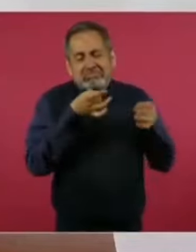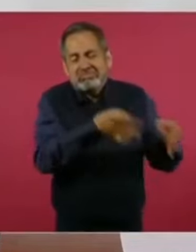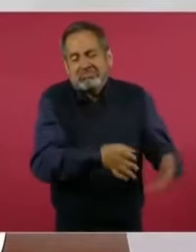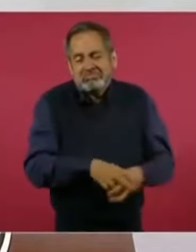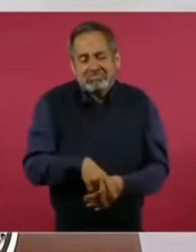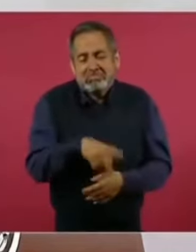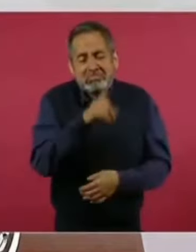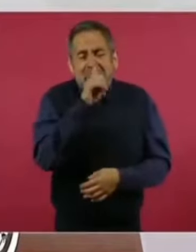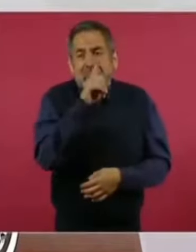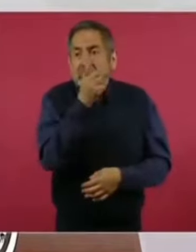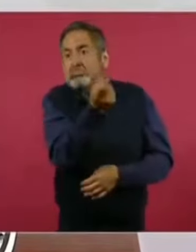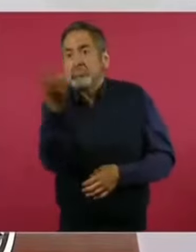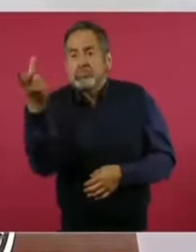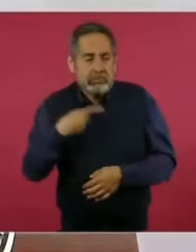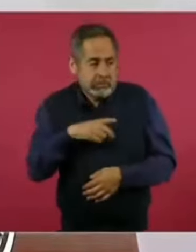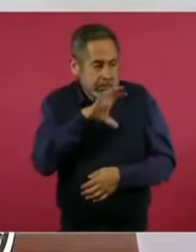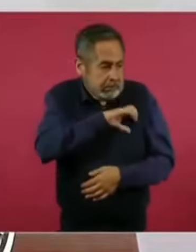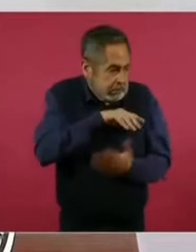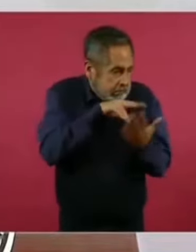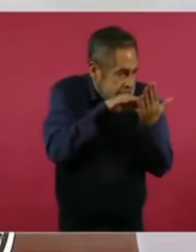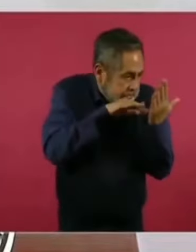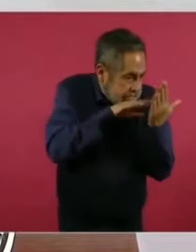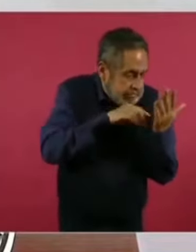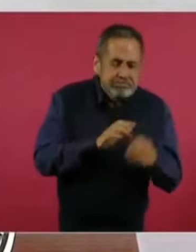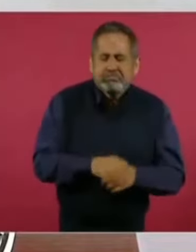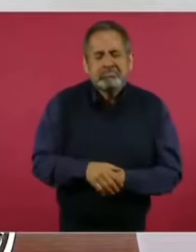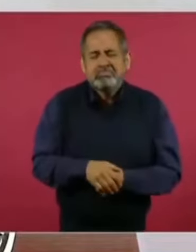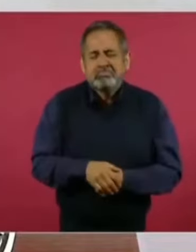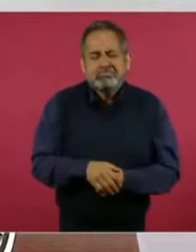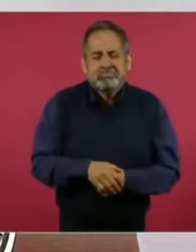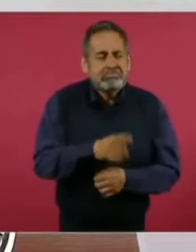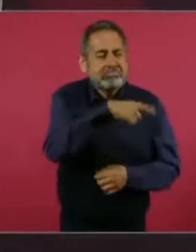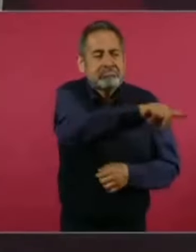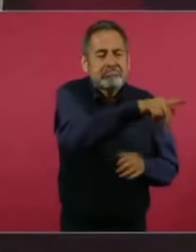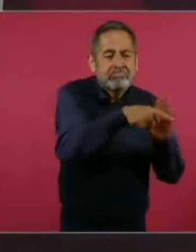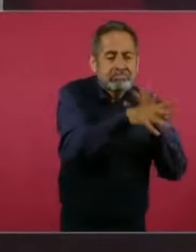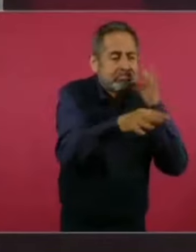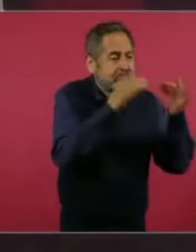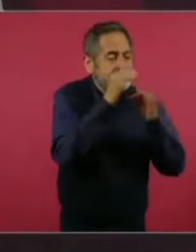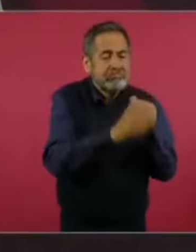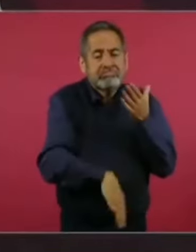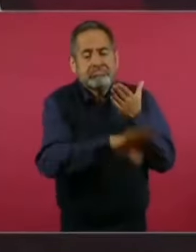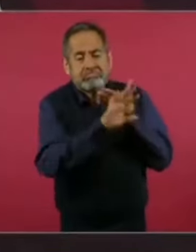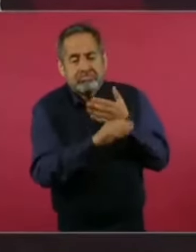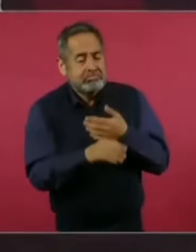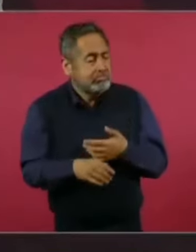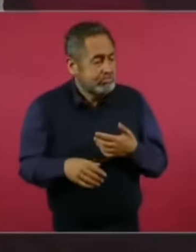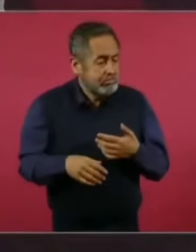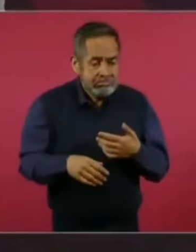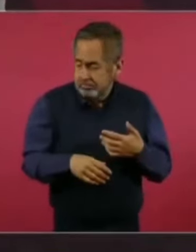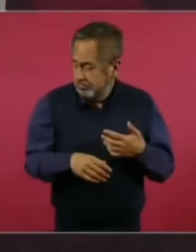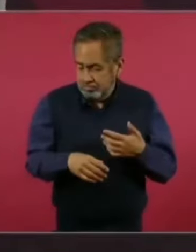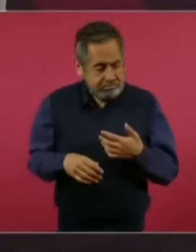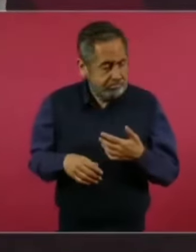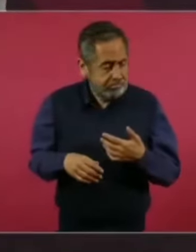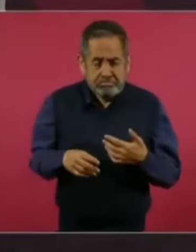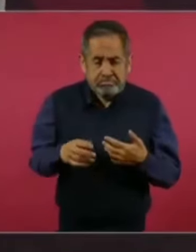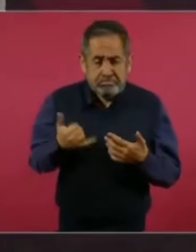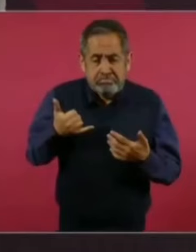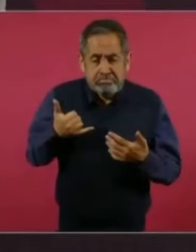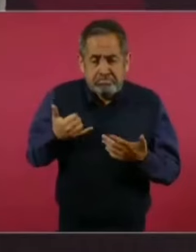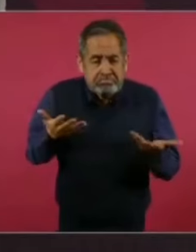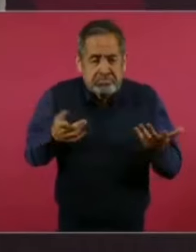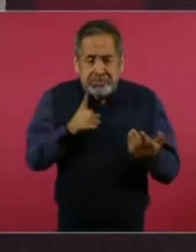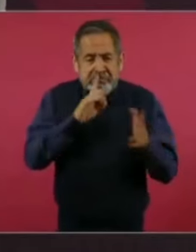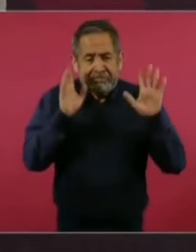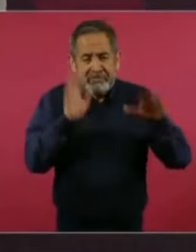en contra, no han hecho mella, además